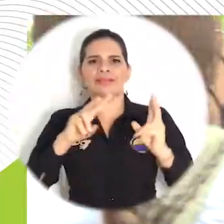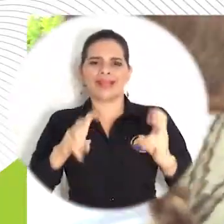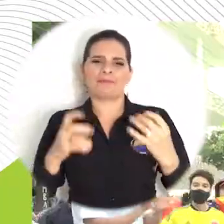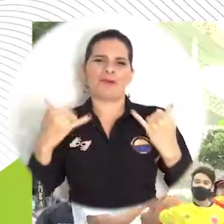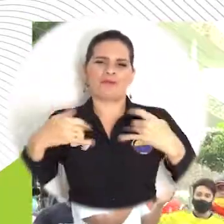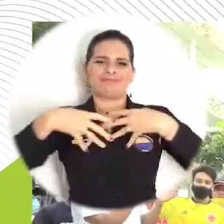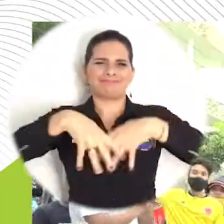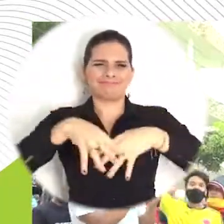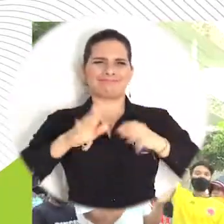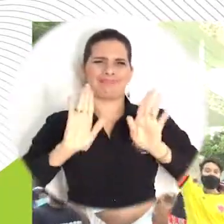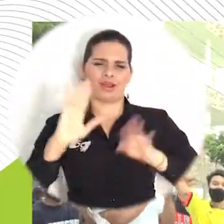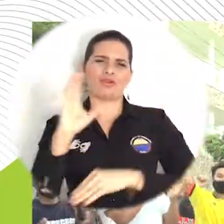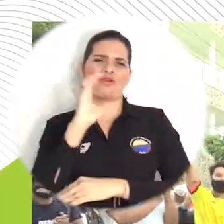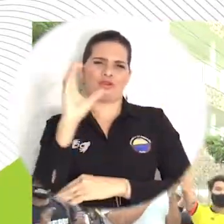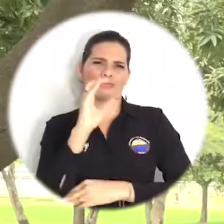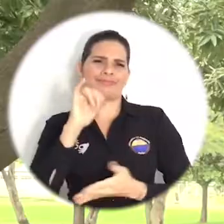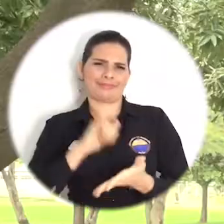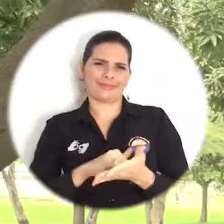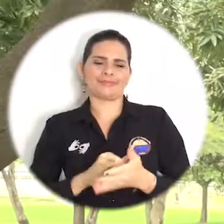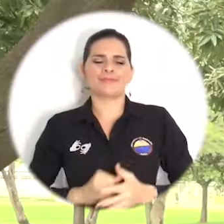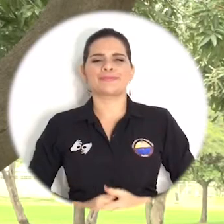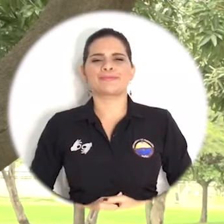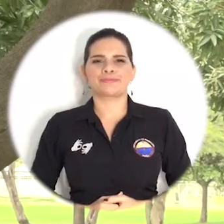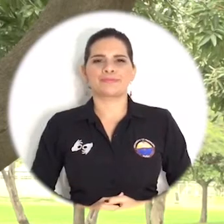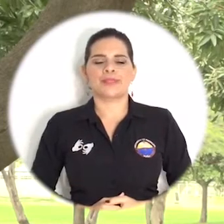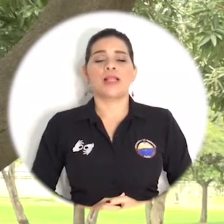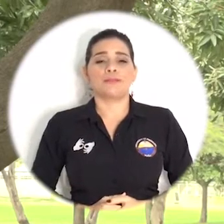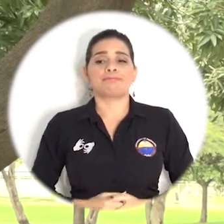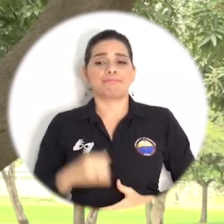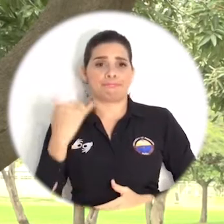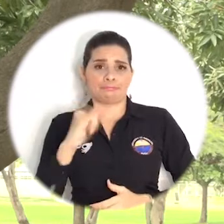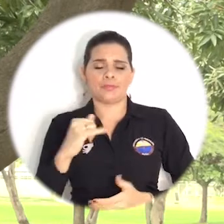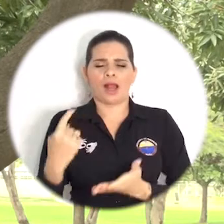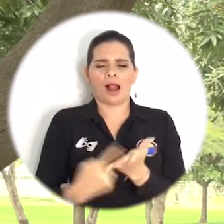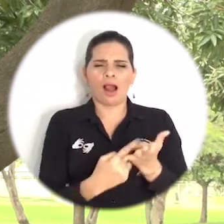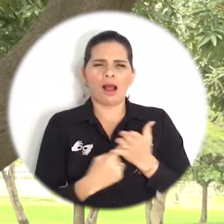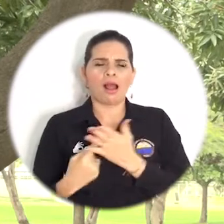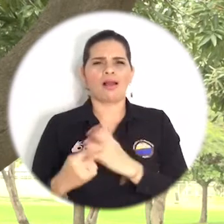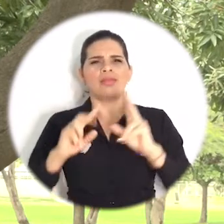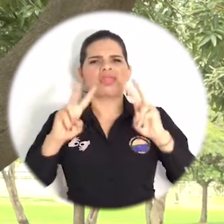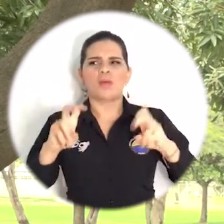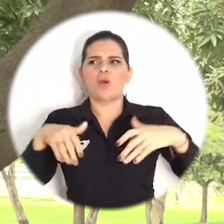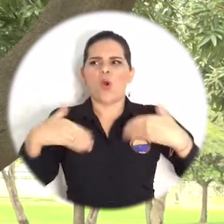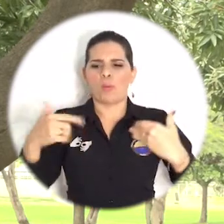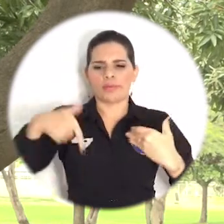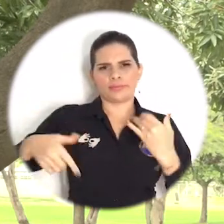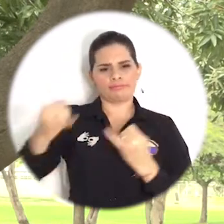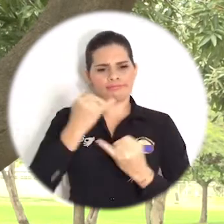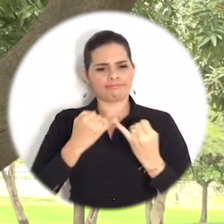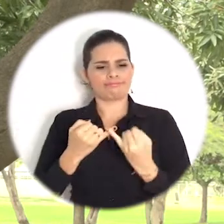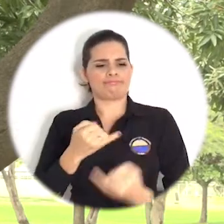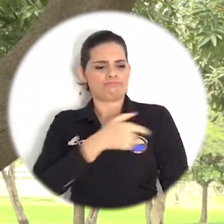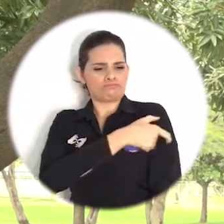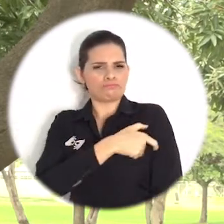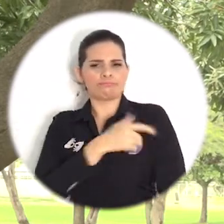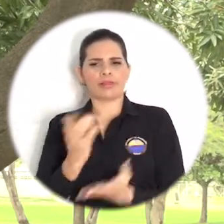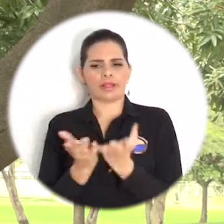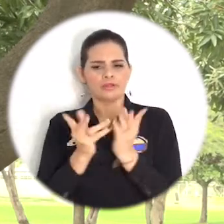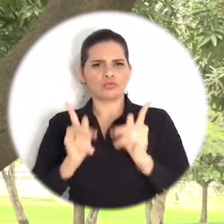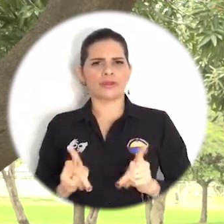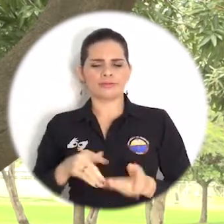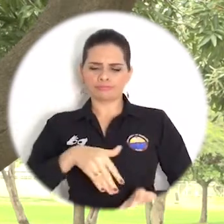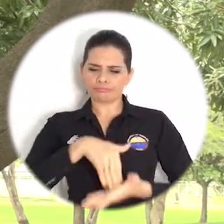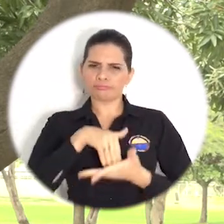en el marco de las movilizaciones sociales. Se tocaron varios temas importantes, el cual fue la postura estudiantil